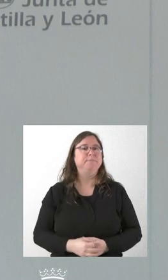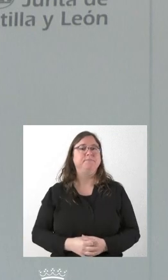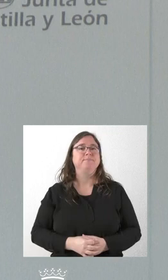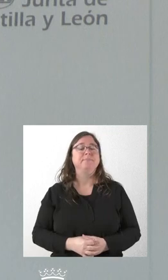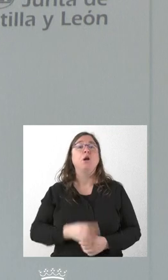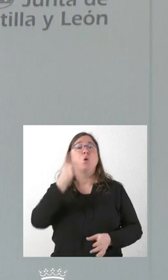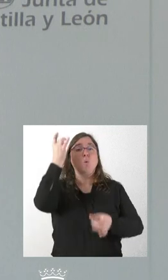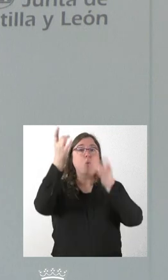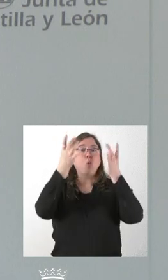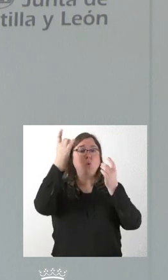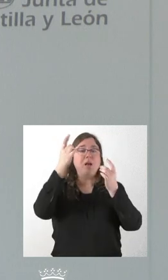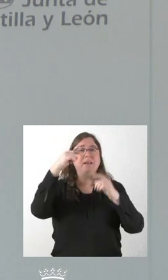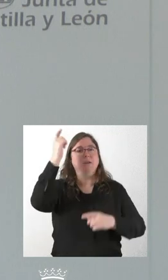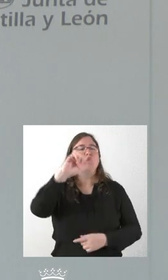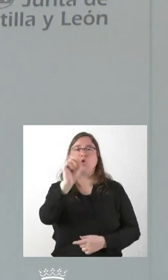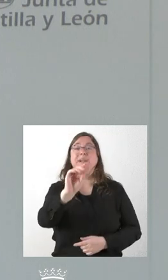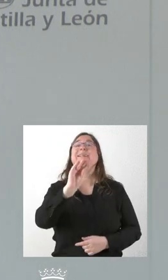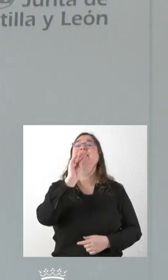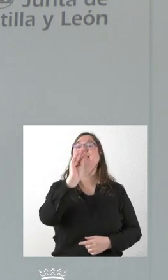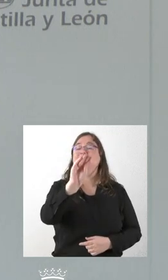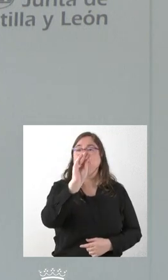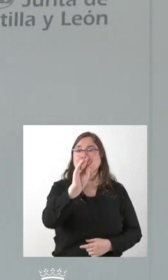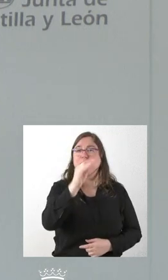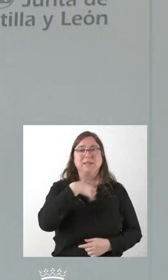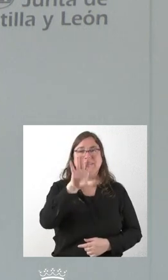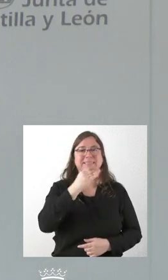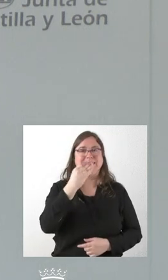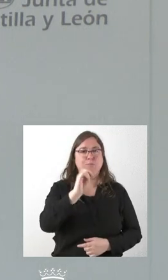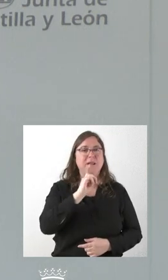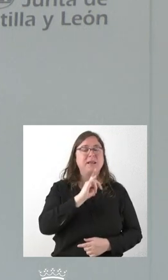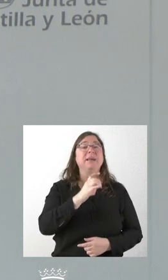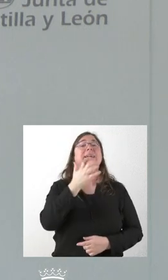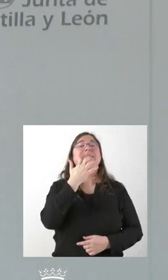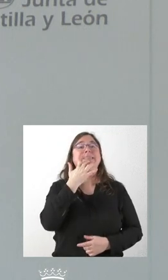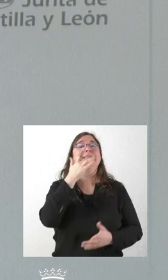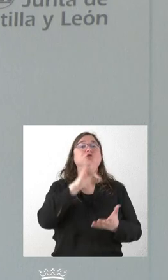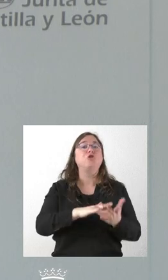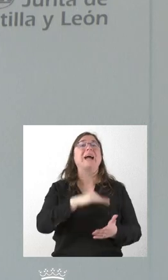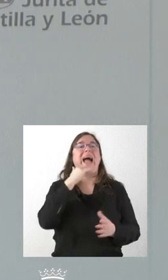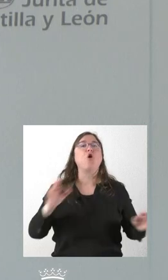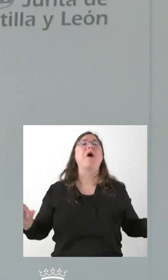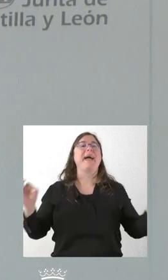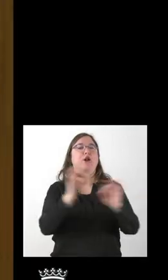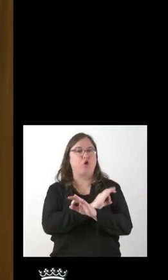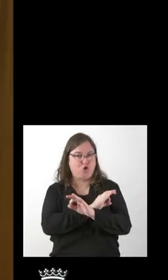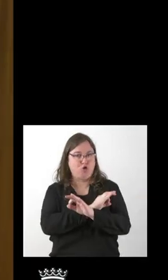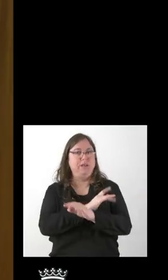Actividades culturales en Castilla y León y… No, pregunto que sí. A lo mejor no se entiende. Que sí. ¿Se ha cometido algún error en la programación del